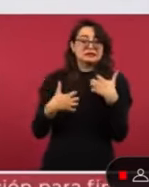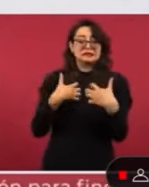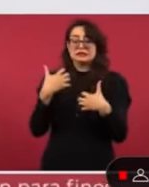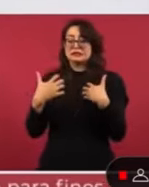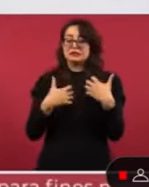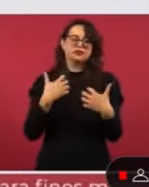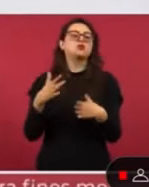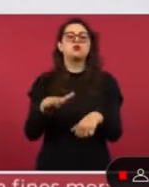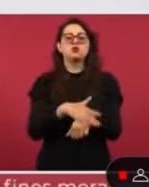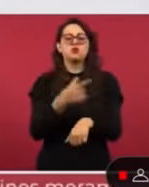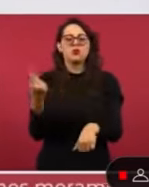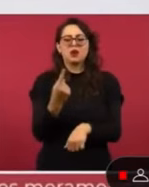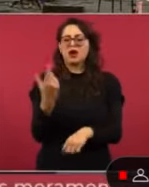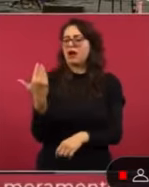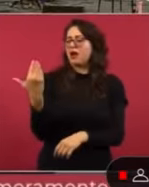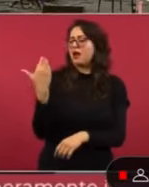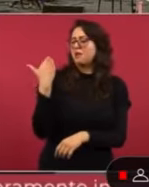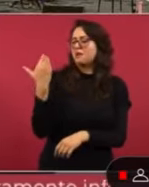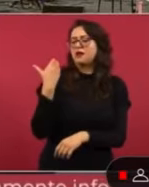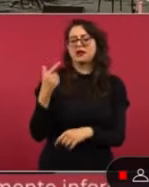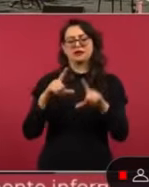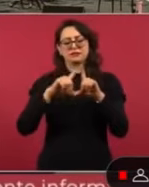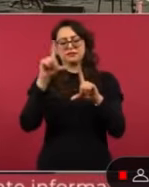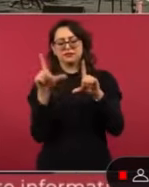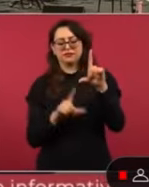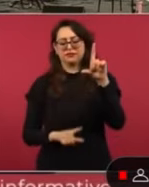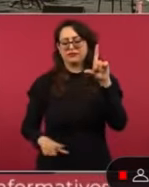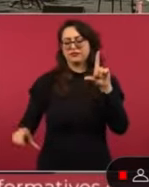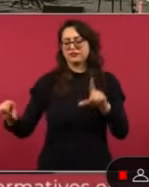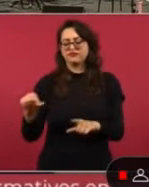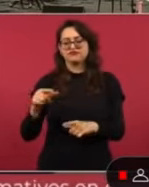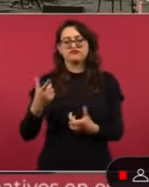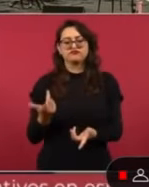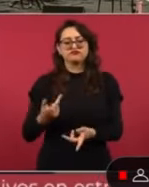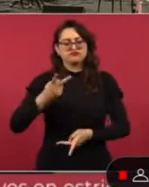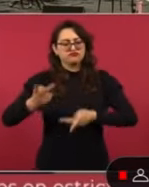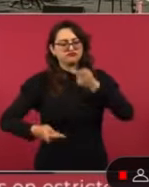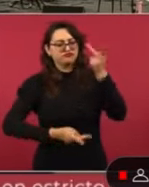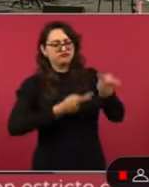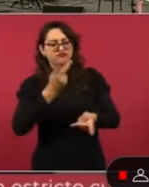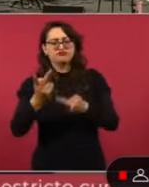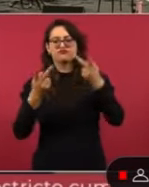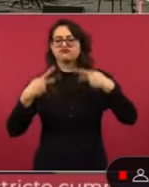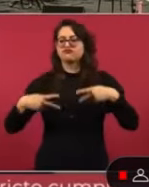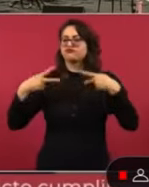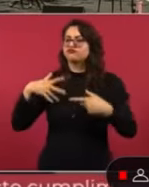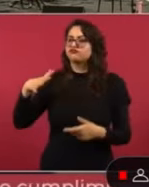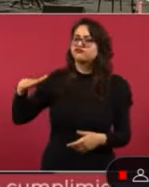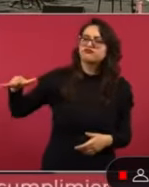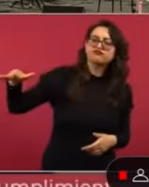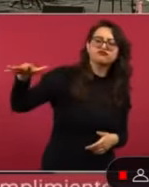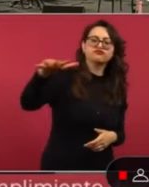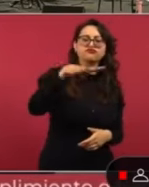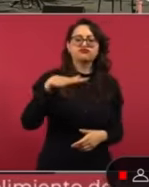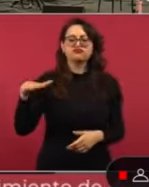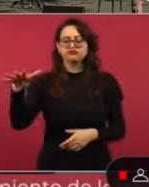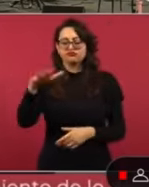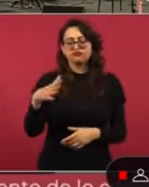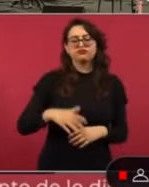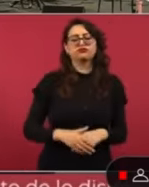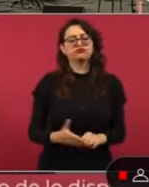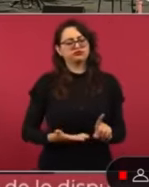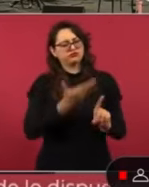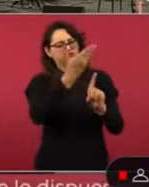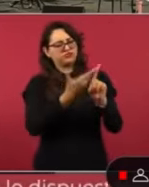reciente encuesta nacional publicada en mayo por la empresa demoscópica de las Heras, le preguntaron a los encuestados que en una escala del 1 al 10,